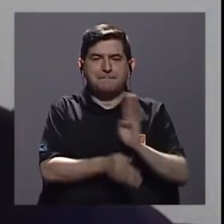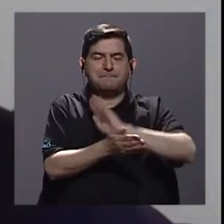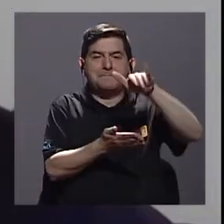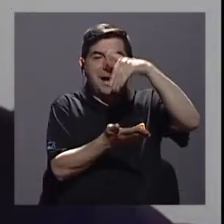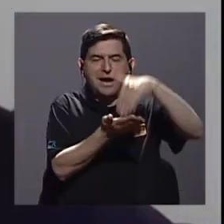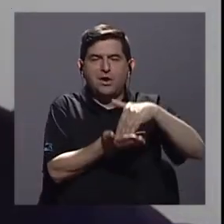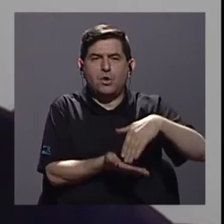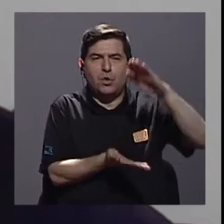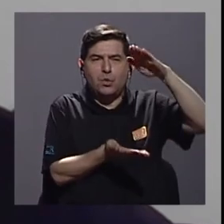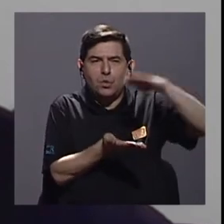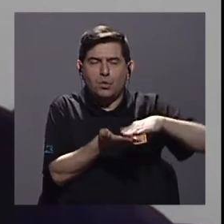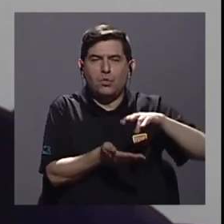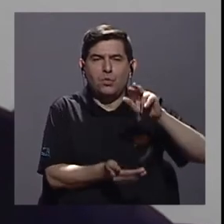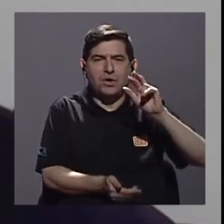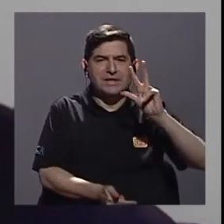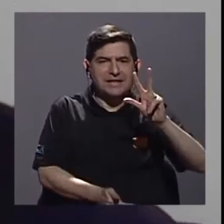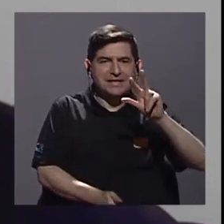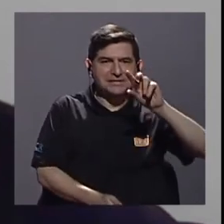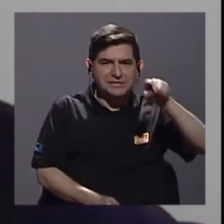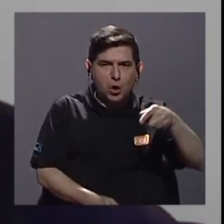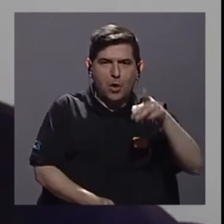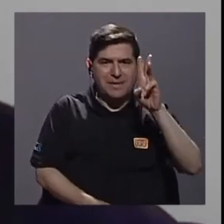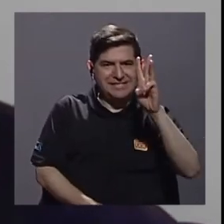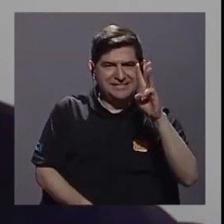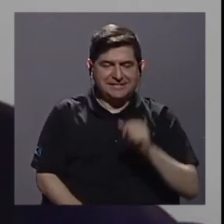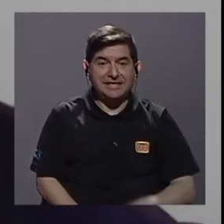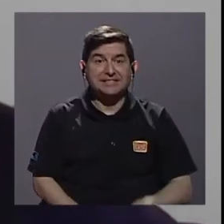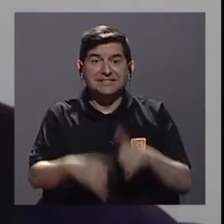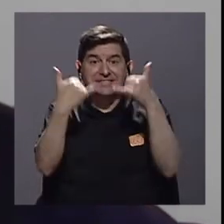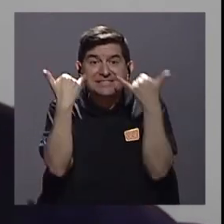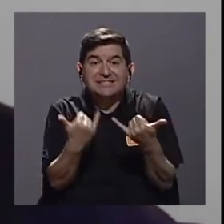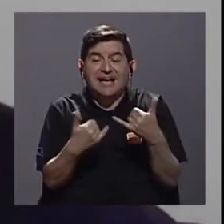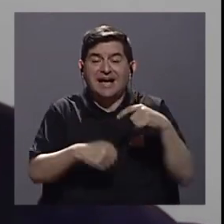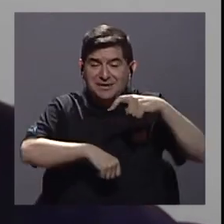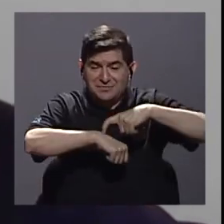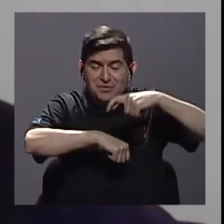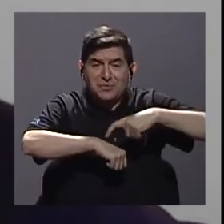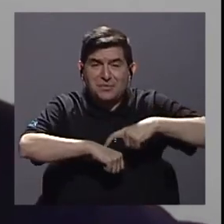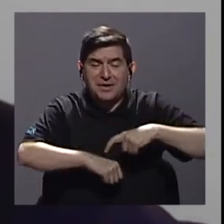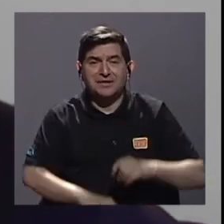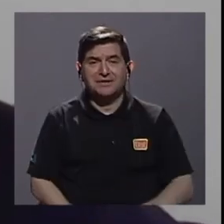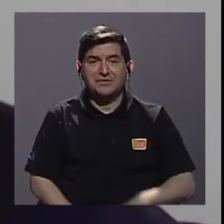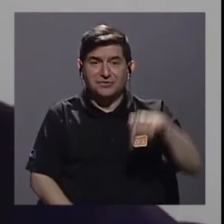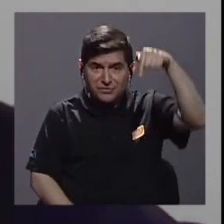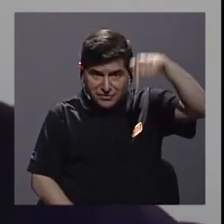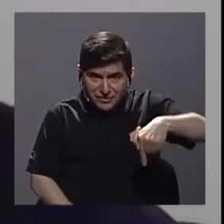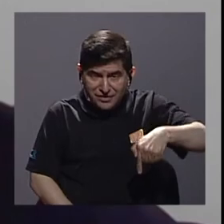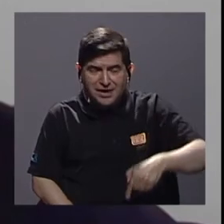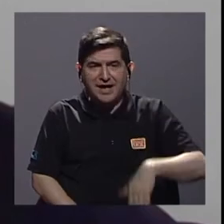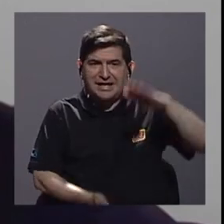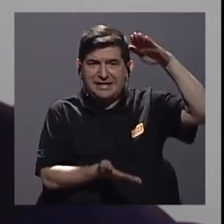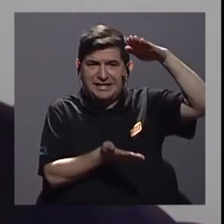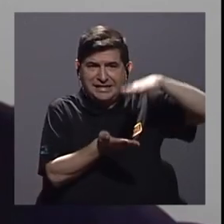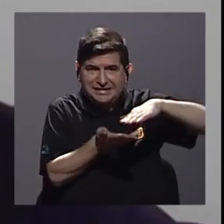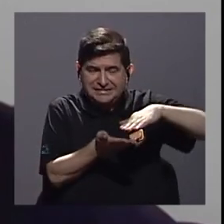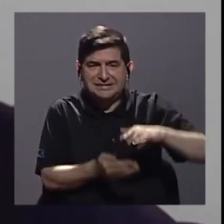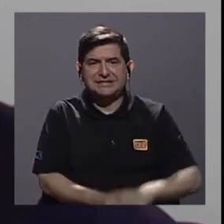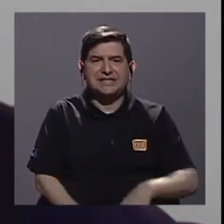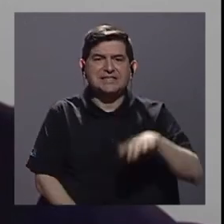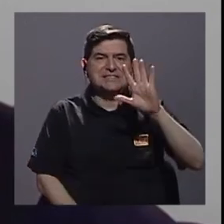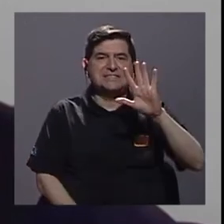un decrecimiento de 3,6% y ya en este momento, digamos, se espera un decrecimiento del